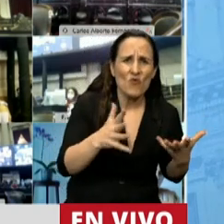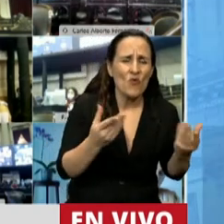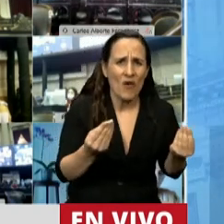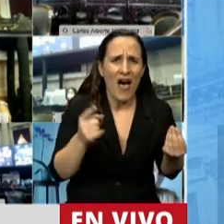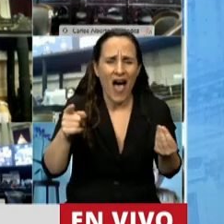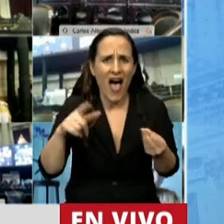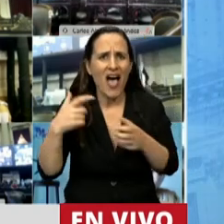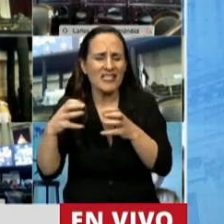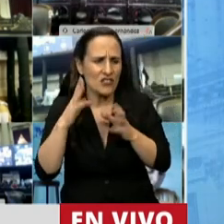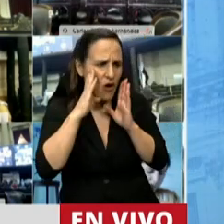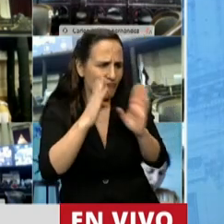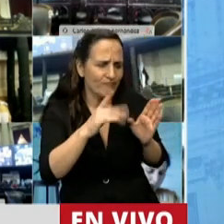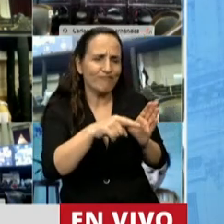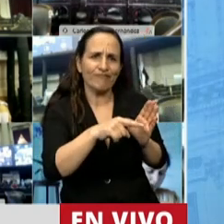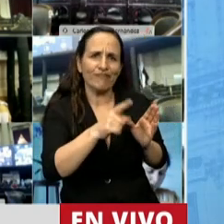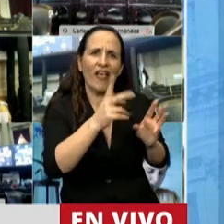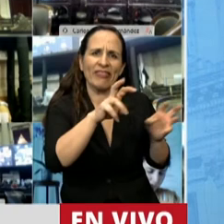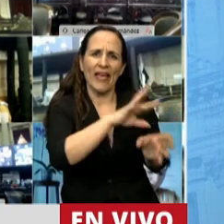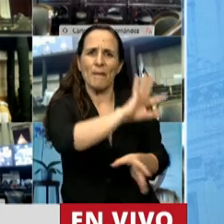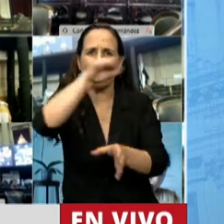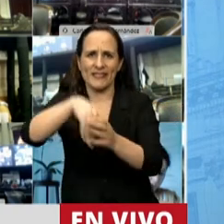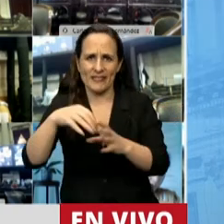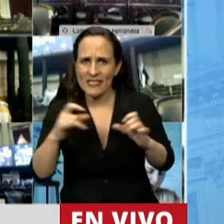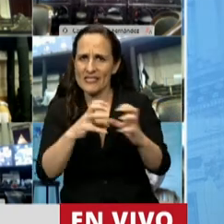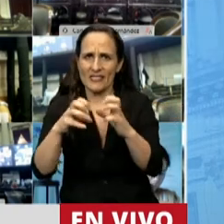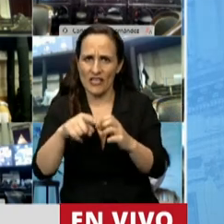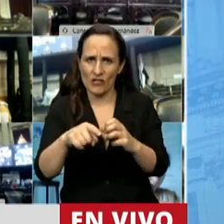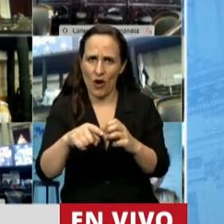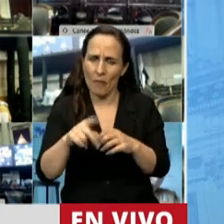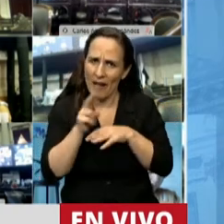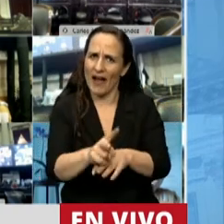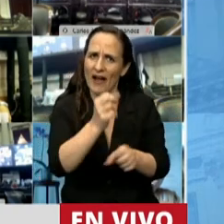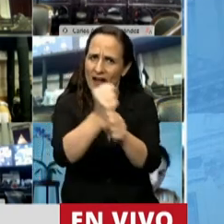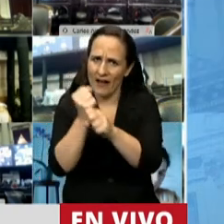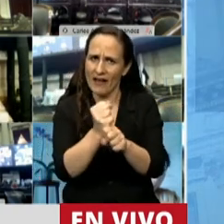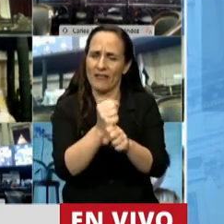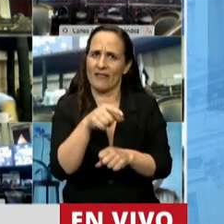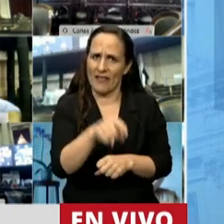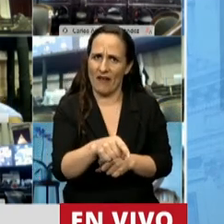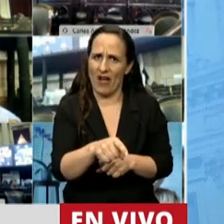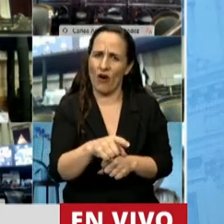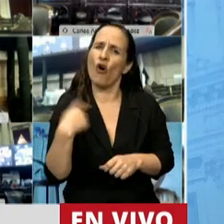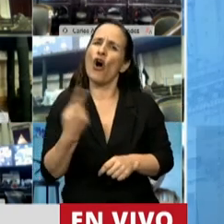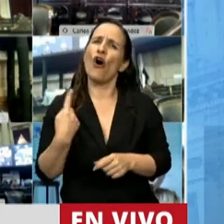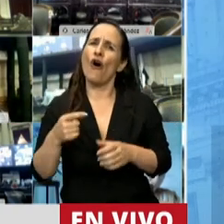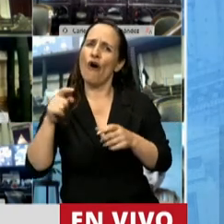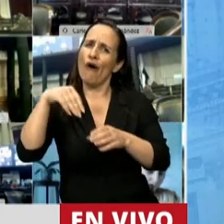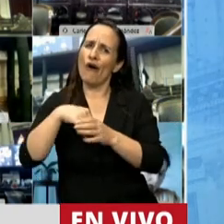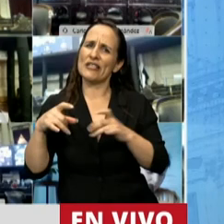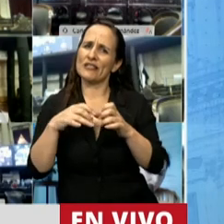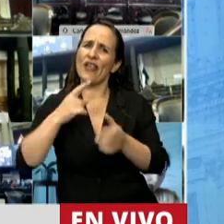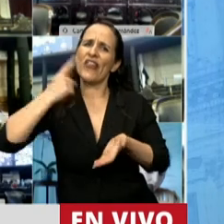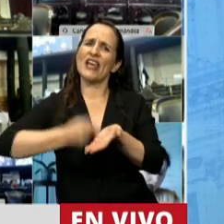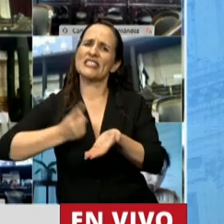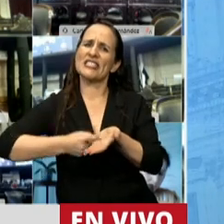se prevean estos temas y que realmente defendamos las fuentes de trabajo y que nos sigamos tomando decisiones que